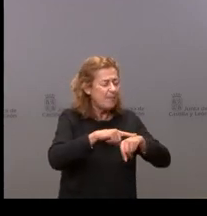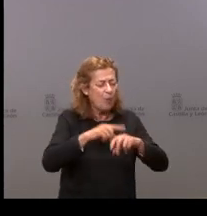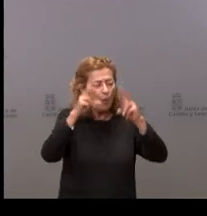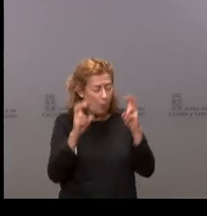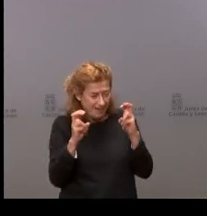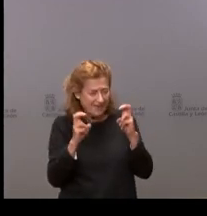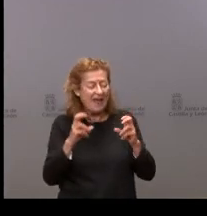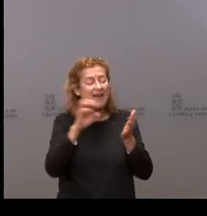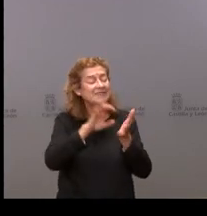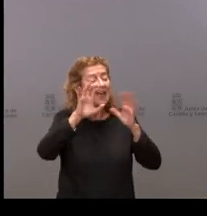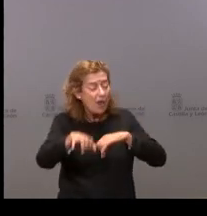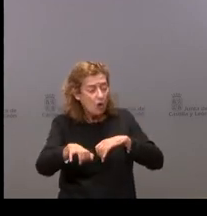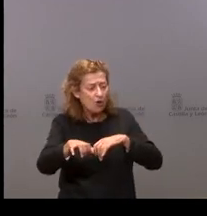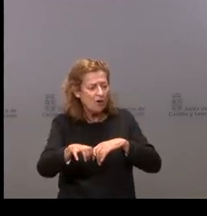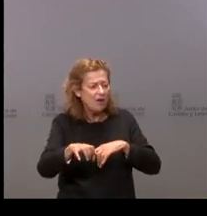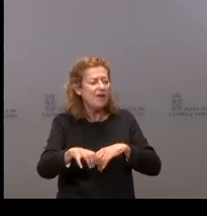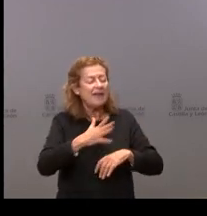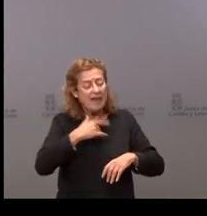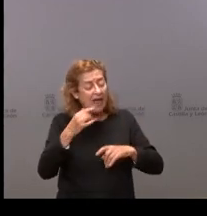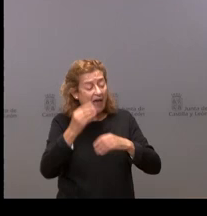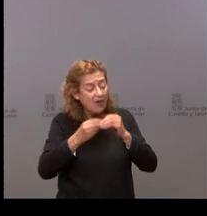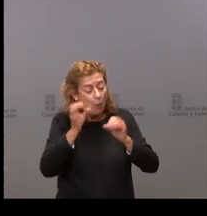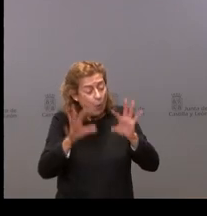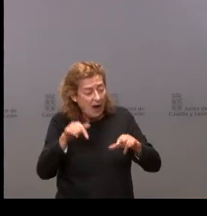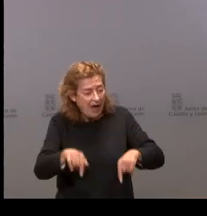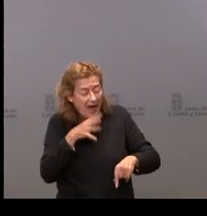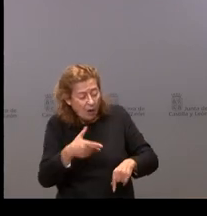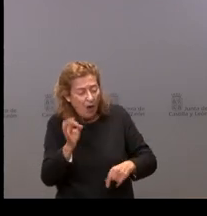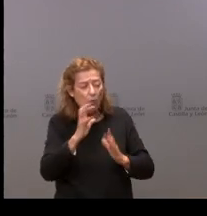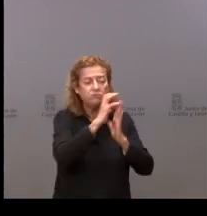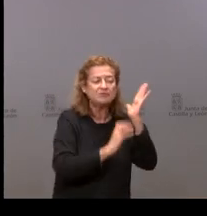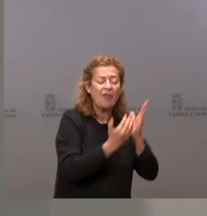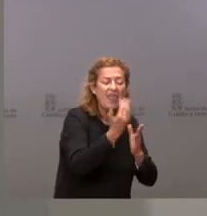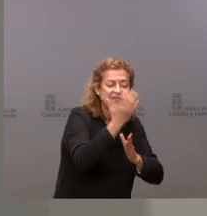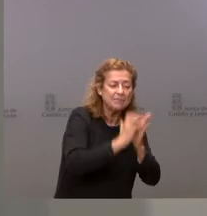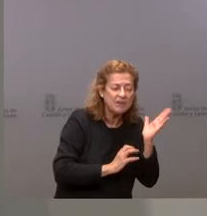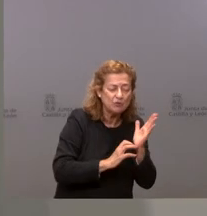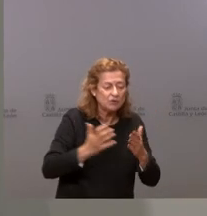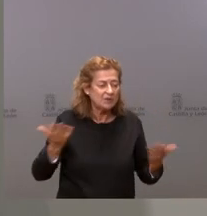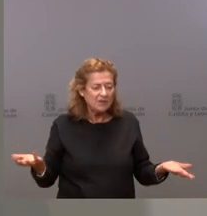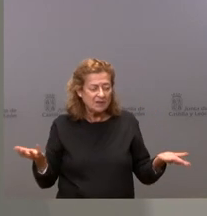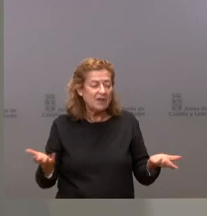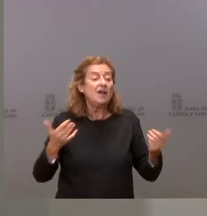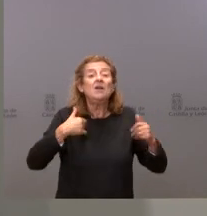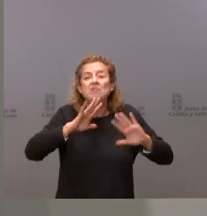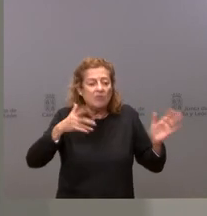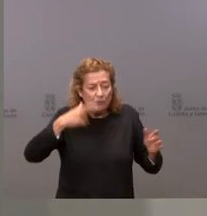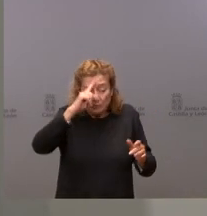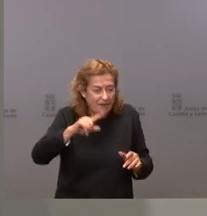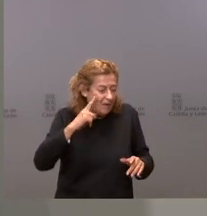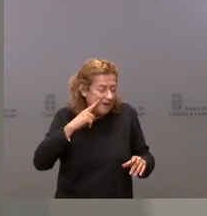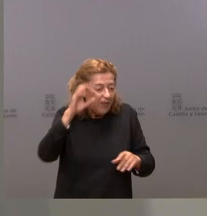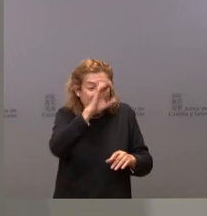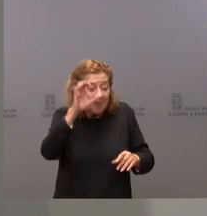¿Castiglione sería partidaria de mantenerlo como está o de reducirlo? Bueno, ahora hay varios debates científicos encima de la mesa. Este es uno.